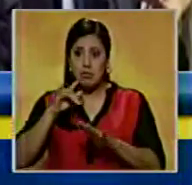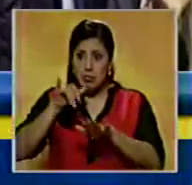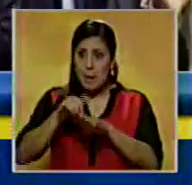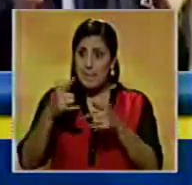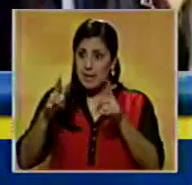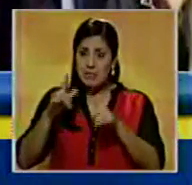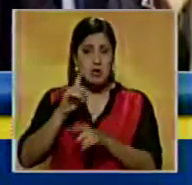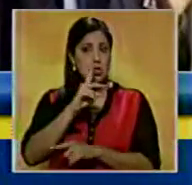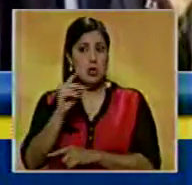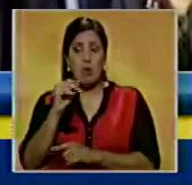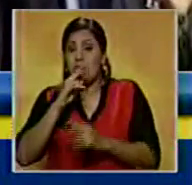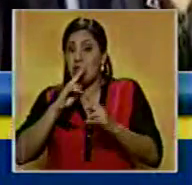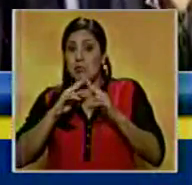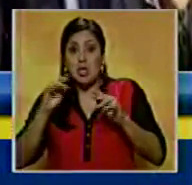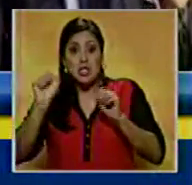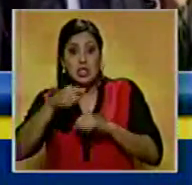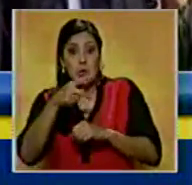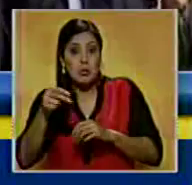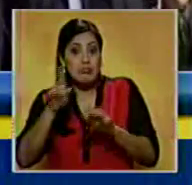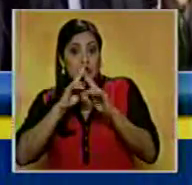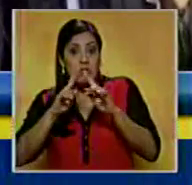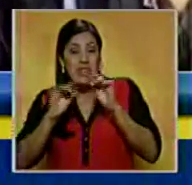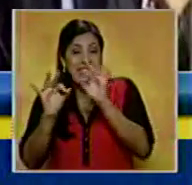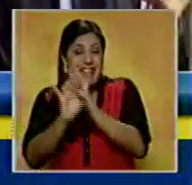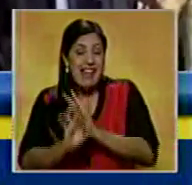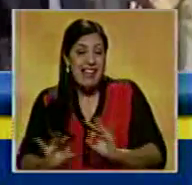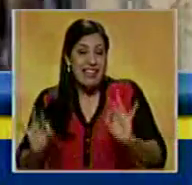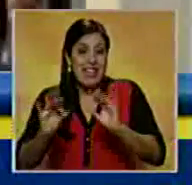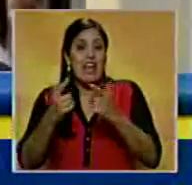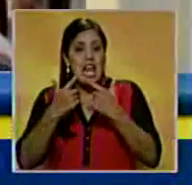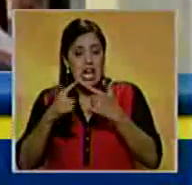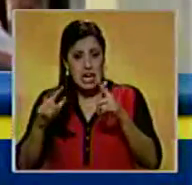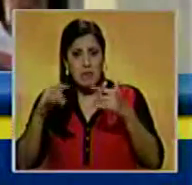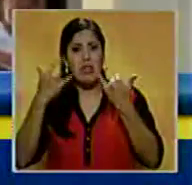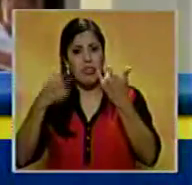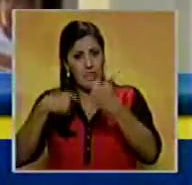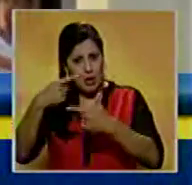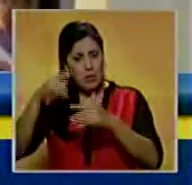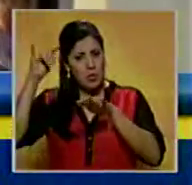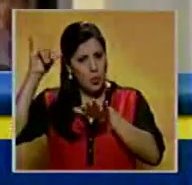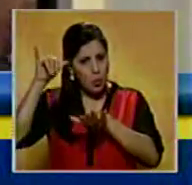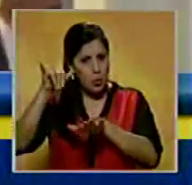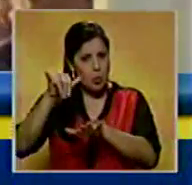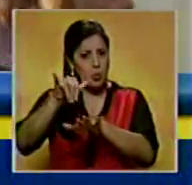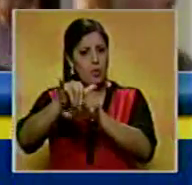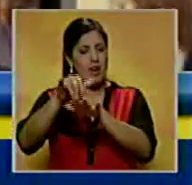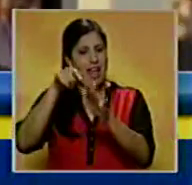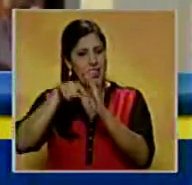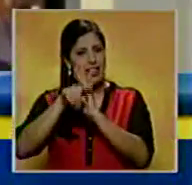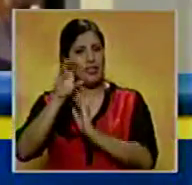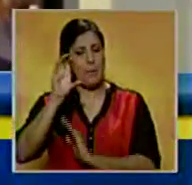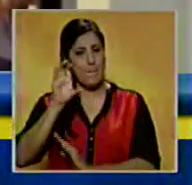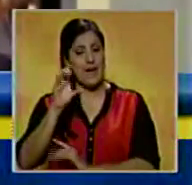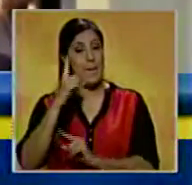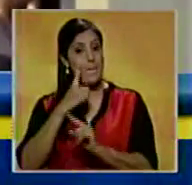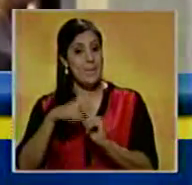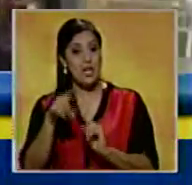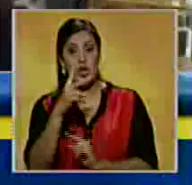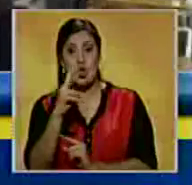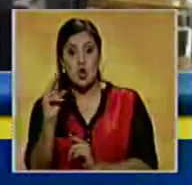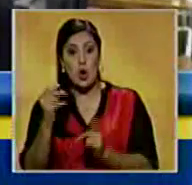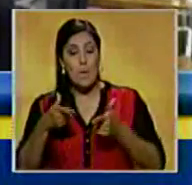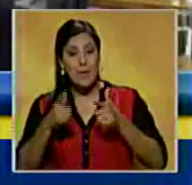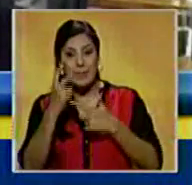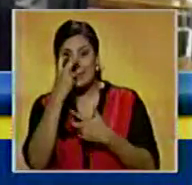Según el ministro, las autoridades venezolanas garantizaron la libre circulación de la delegación dentro del país, pero no se